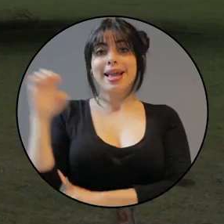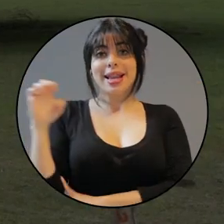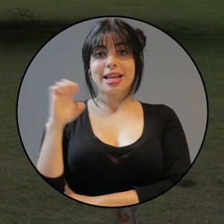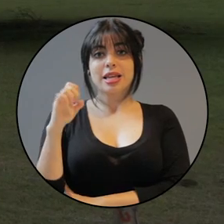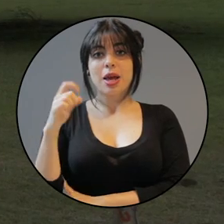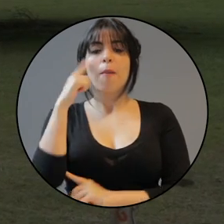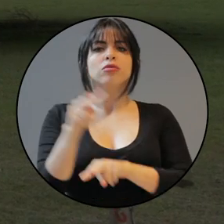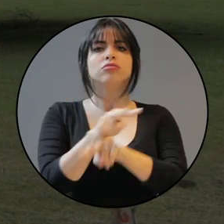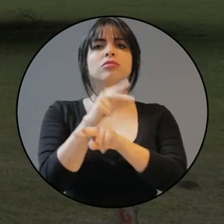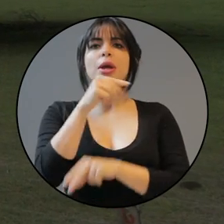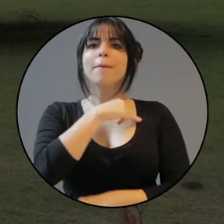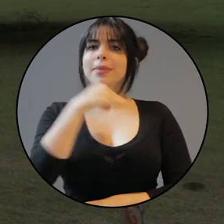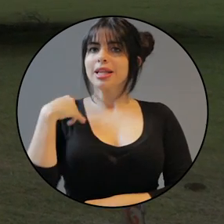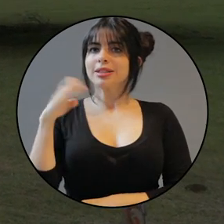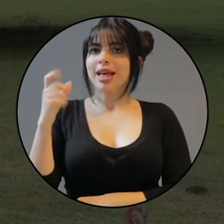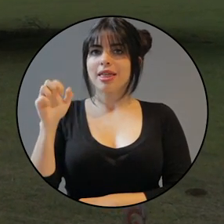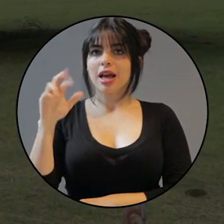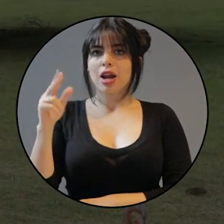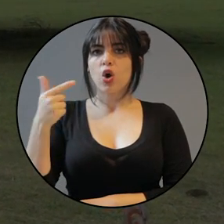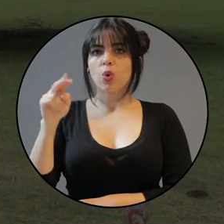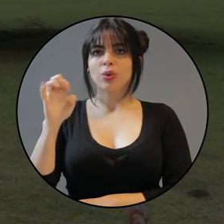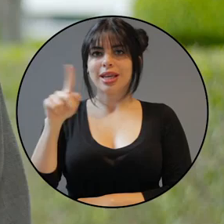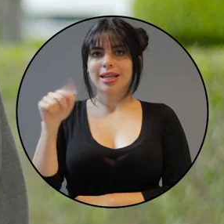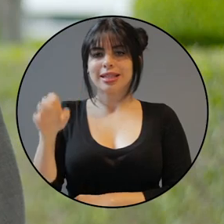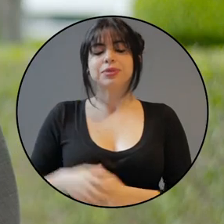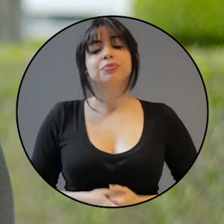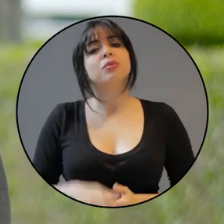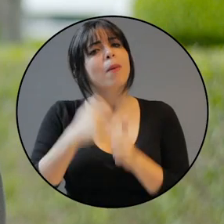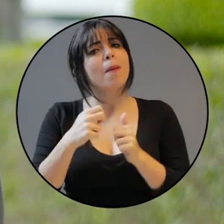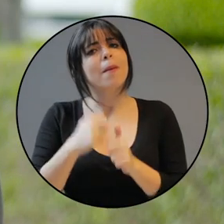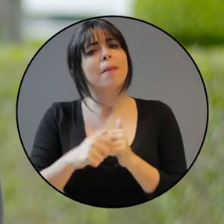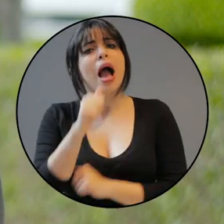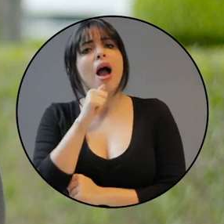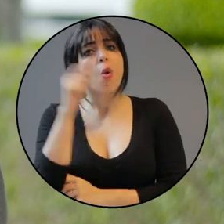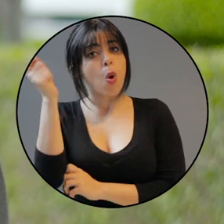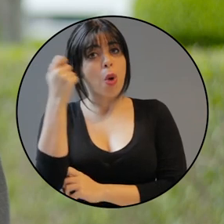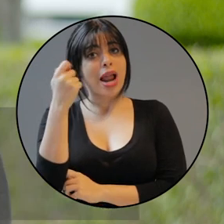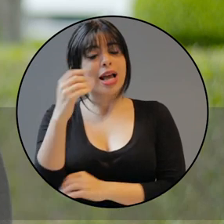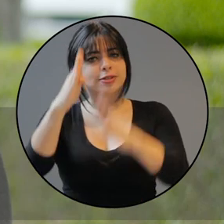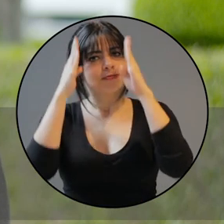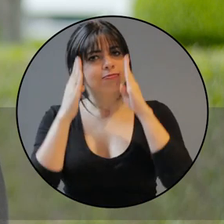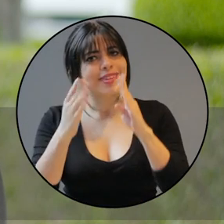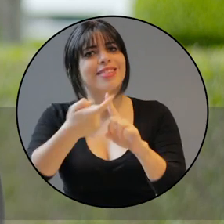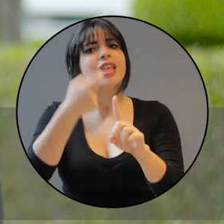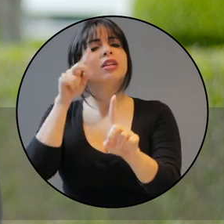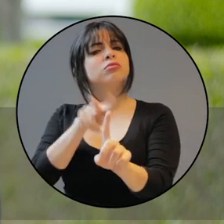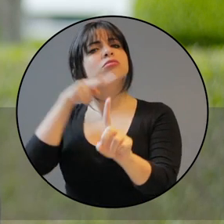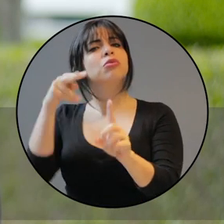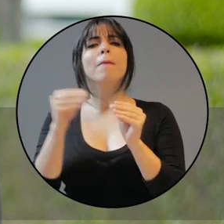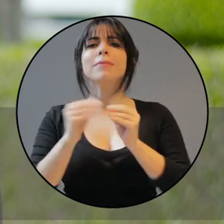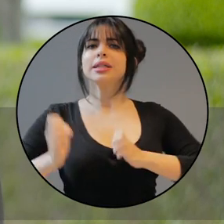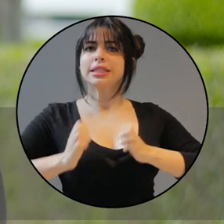Energía bajo la conducción del ministro Edgar Gutiérrez. La problemática del agua en Guanacaste la estamos atendiendo desde una